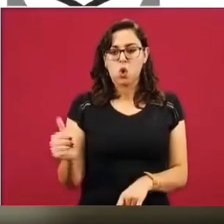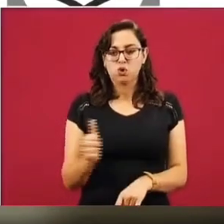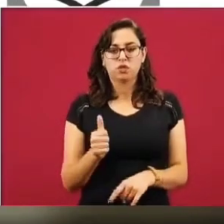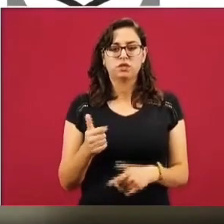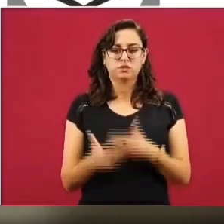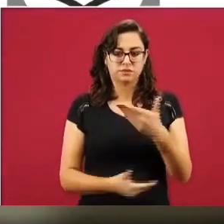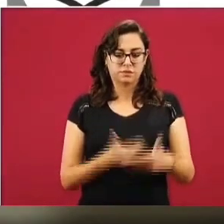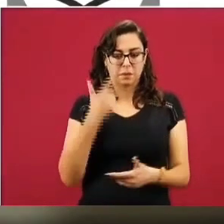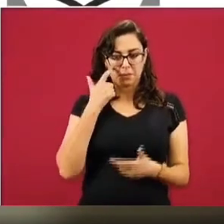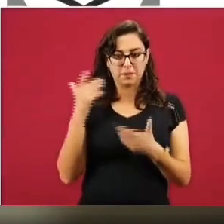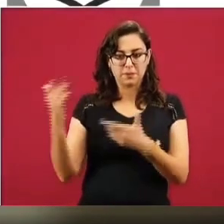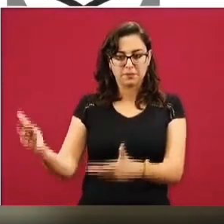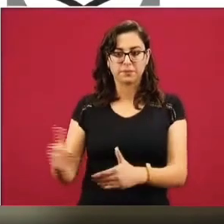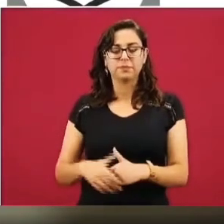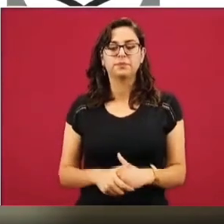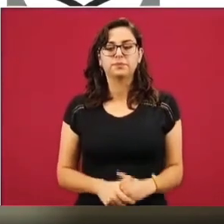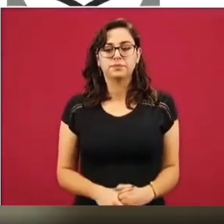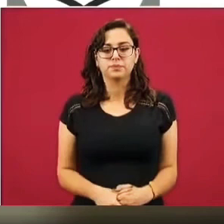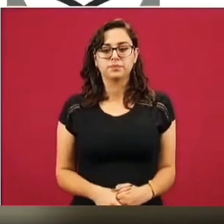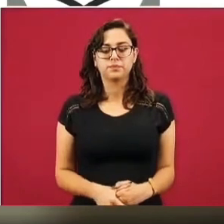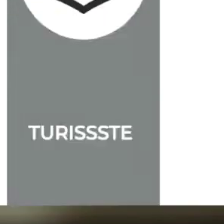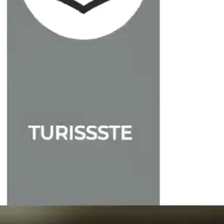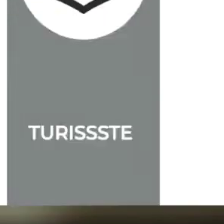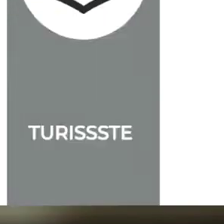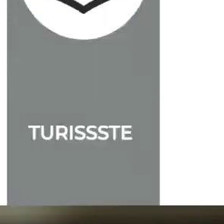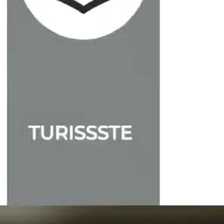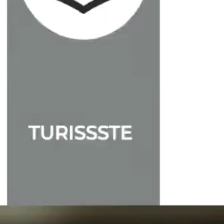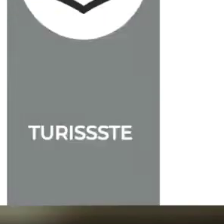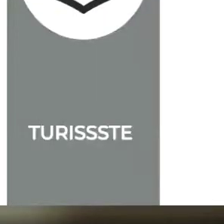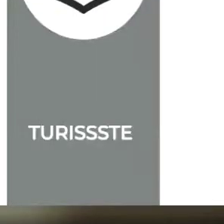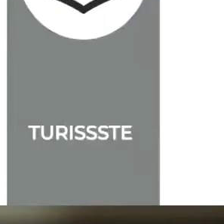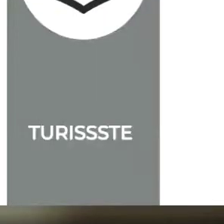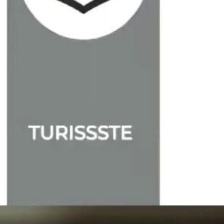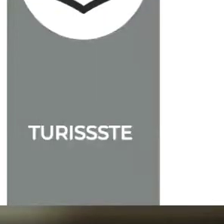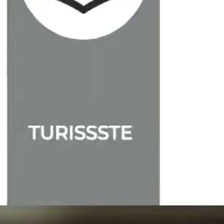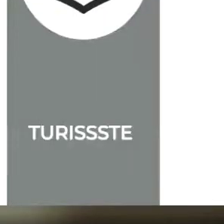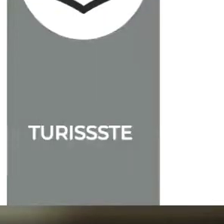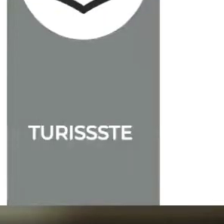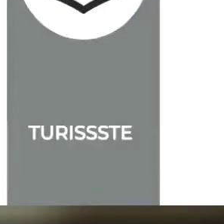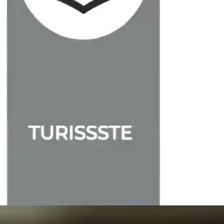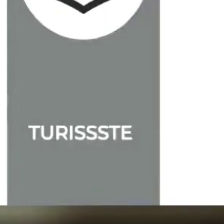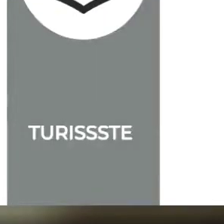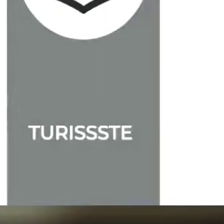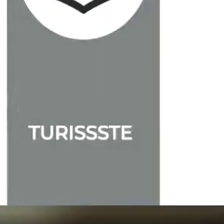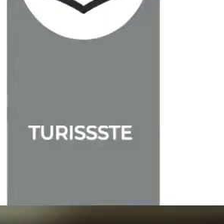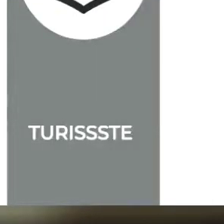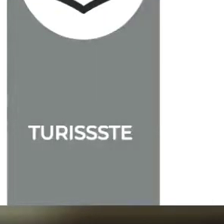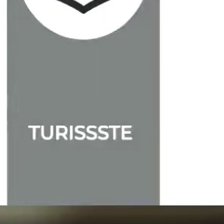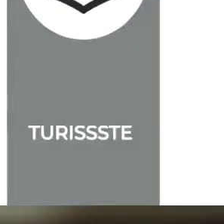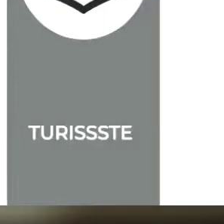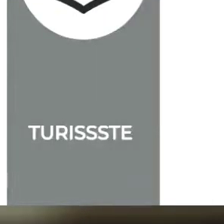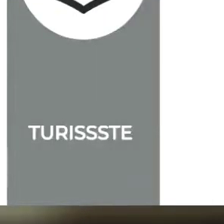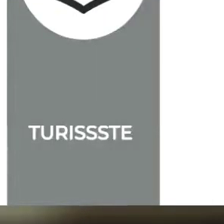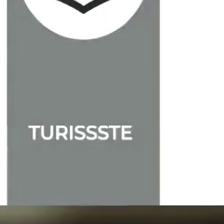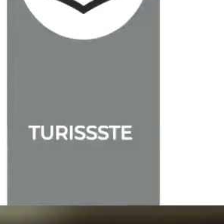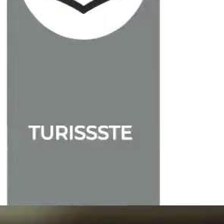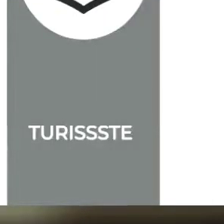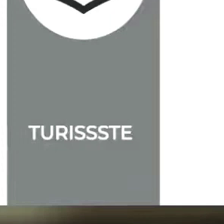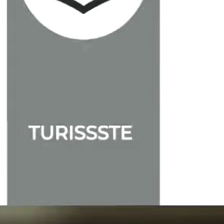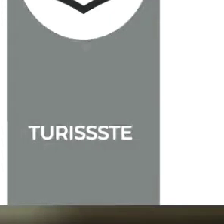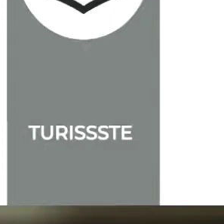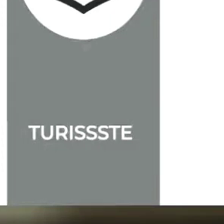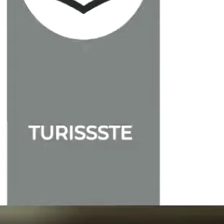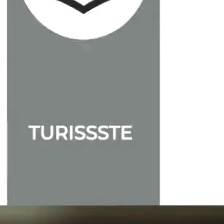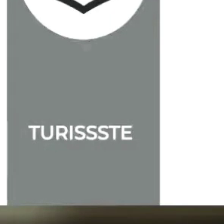Instituto. Ya hemos hablado del tema de pensiones, hemos hablado de las instancias de bienestar y desarrollo infantil, hemos hablado de las prestaciones